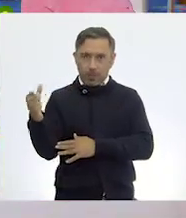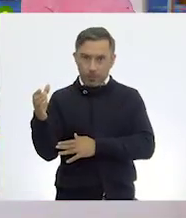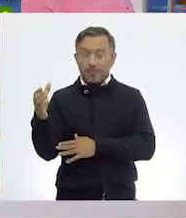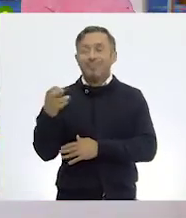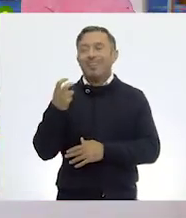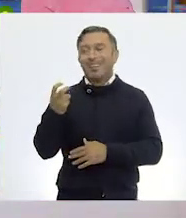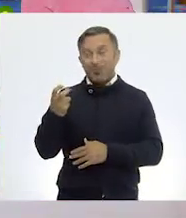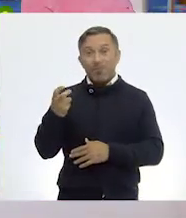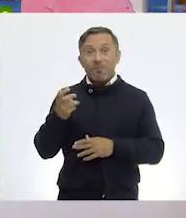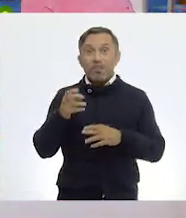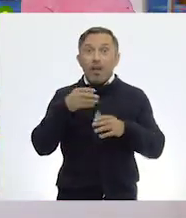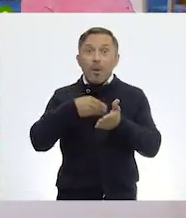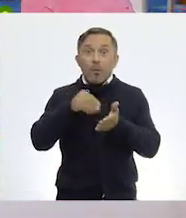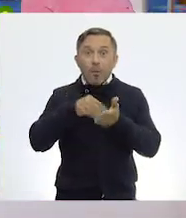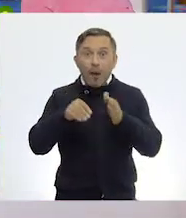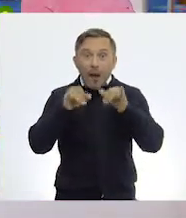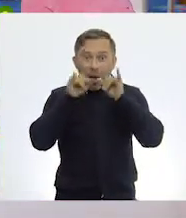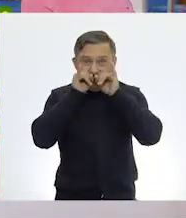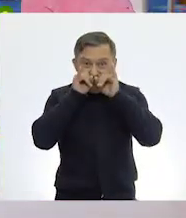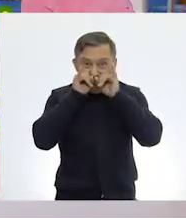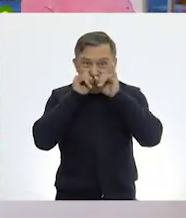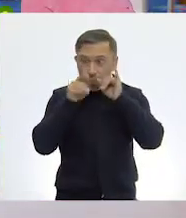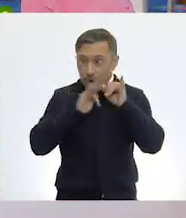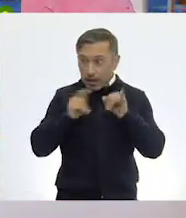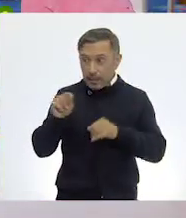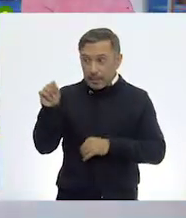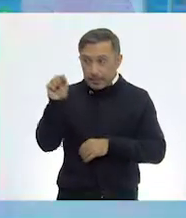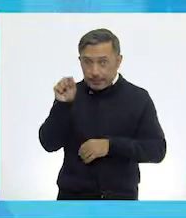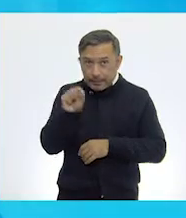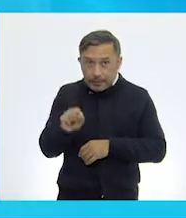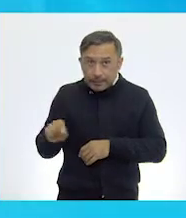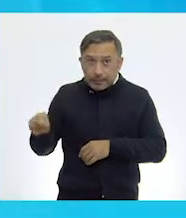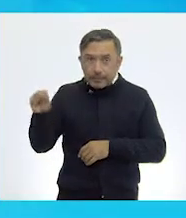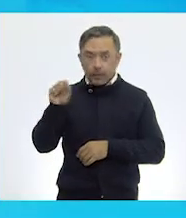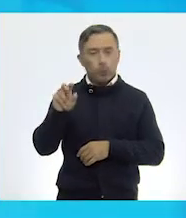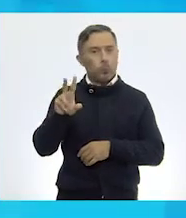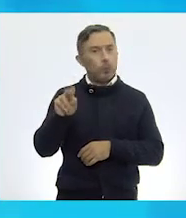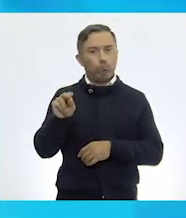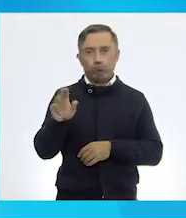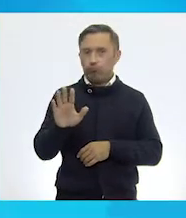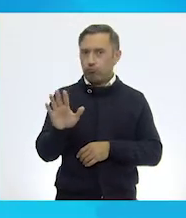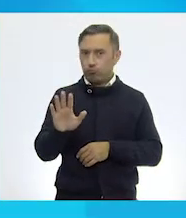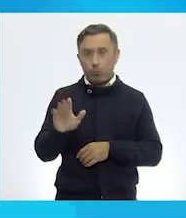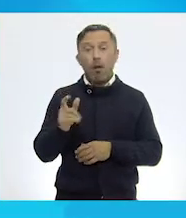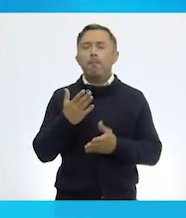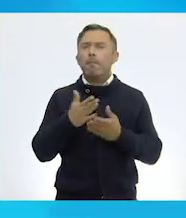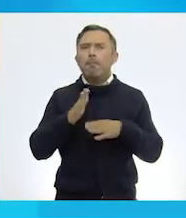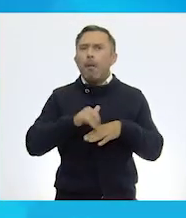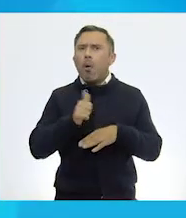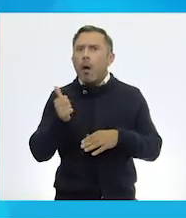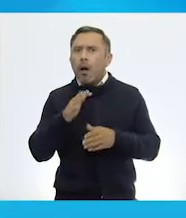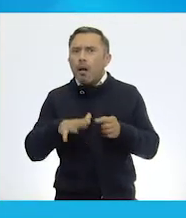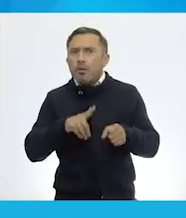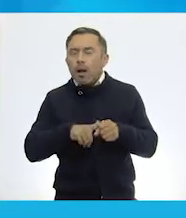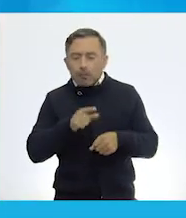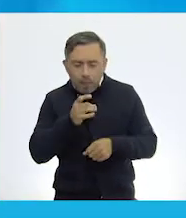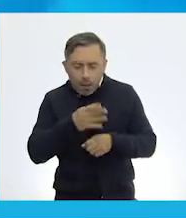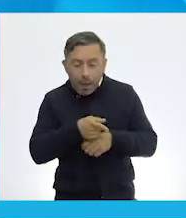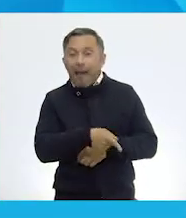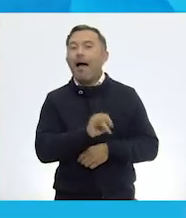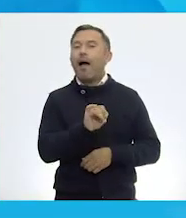no lo vamos a encerrar. Vamos a continuar con... Hay un animal más. Sí, el pato.